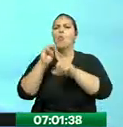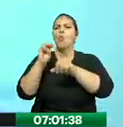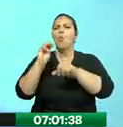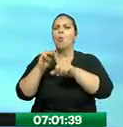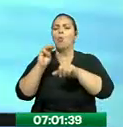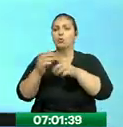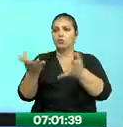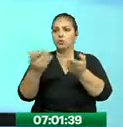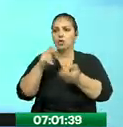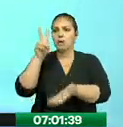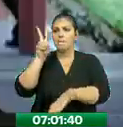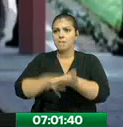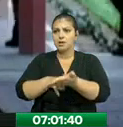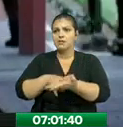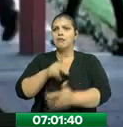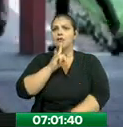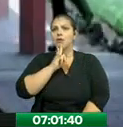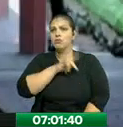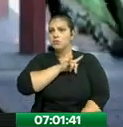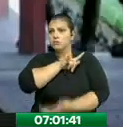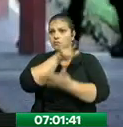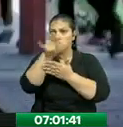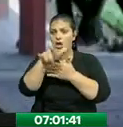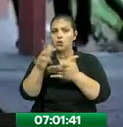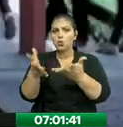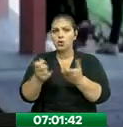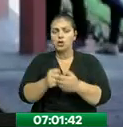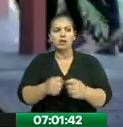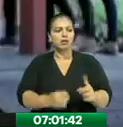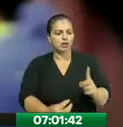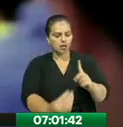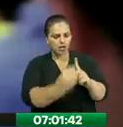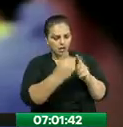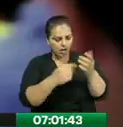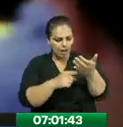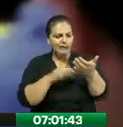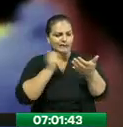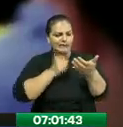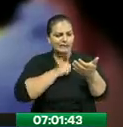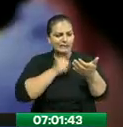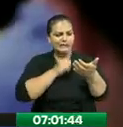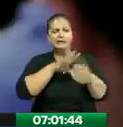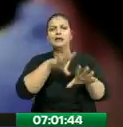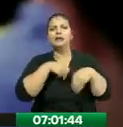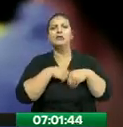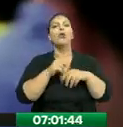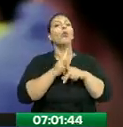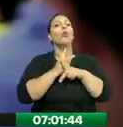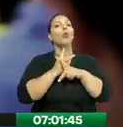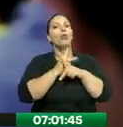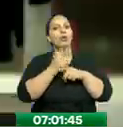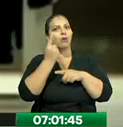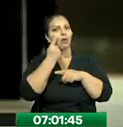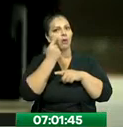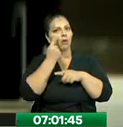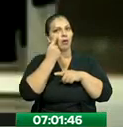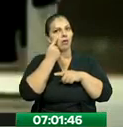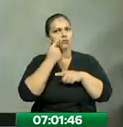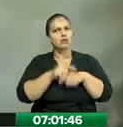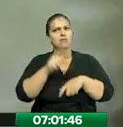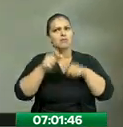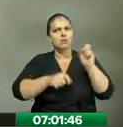los interesados que tengan cuidado con personas que ofrezcan servicios para tramitar la solicitud, ya que se trata de un proceso